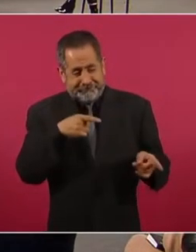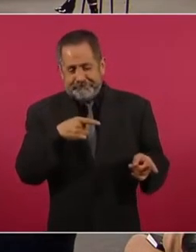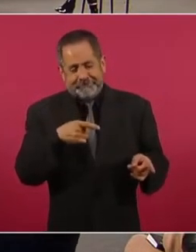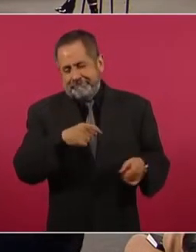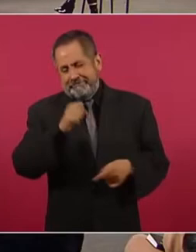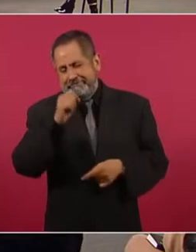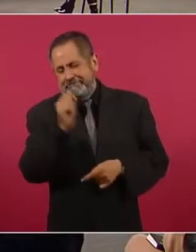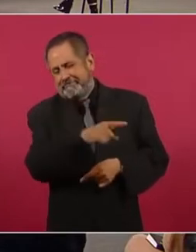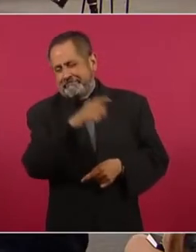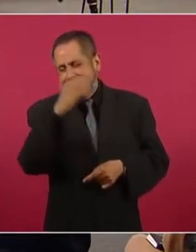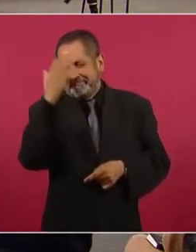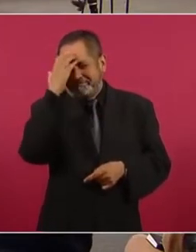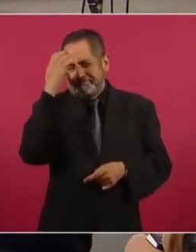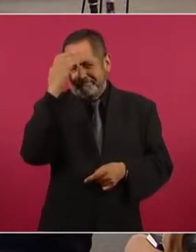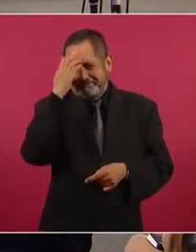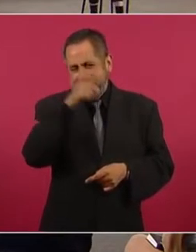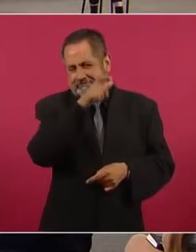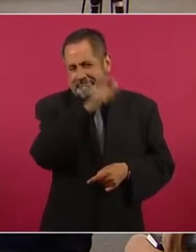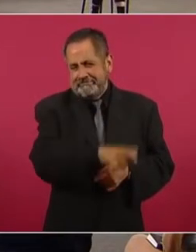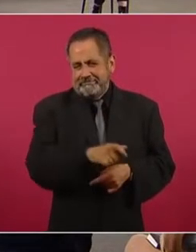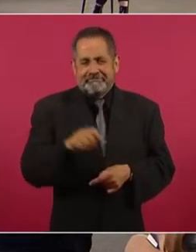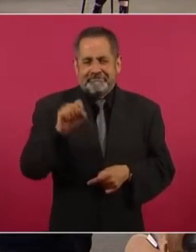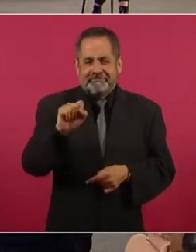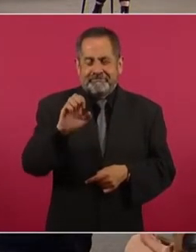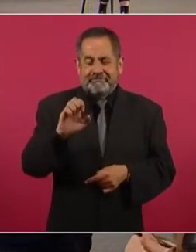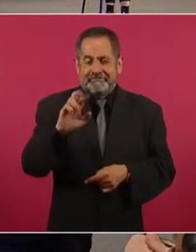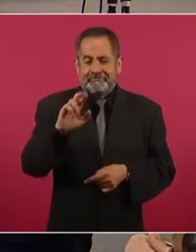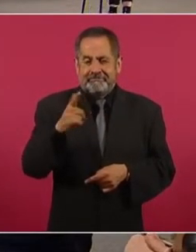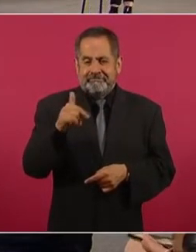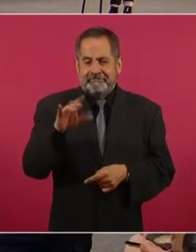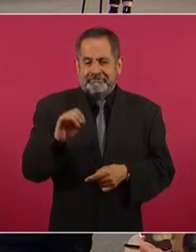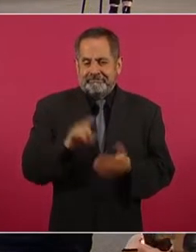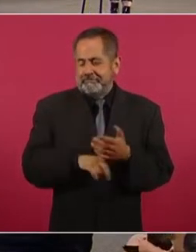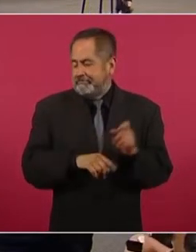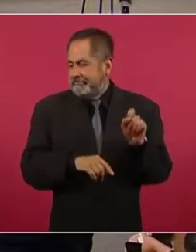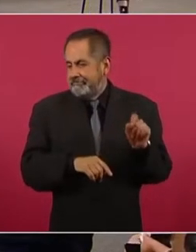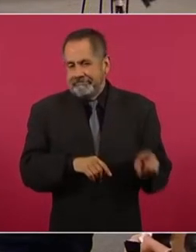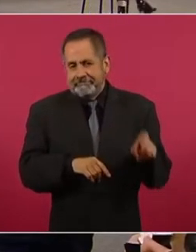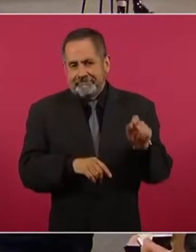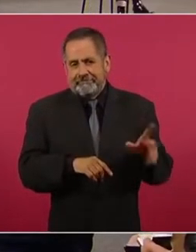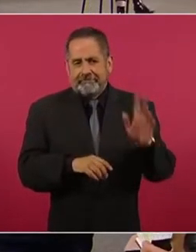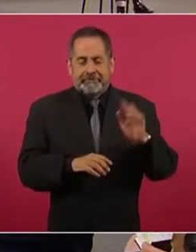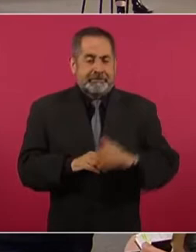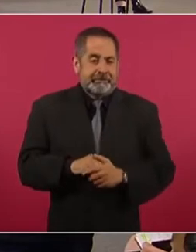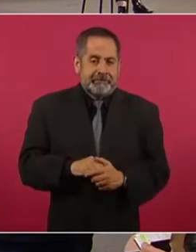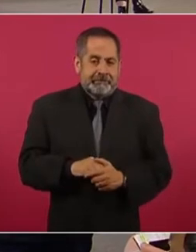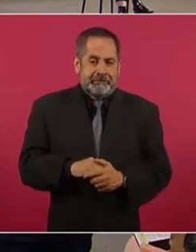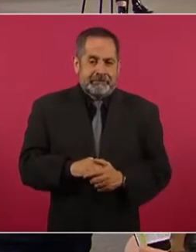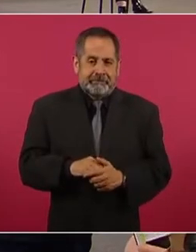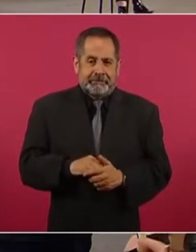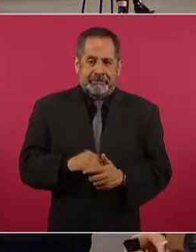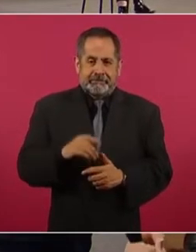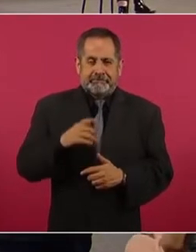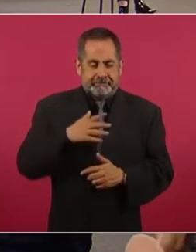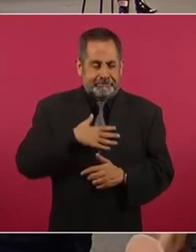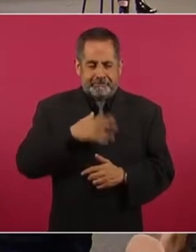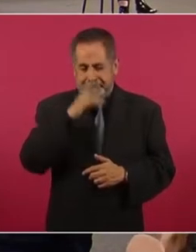por respeto a él. No voy a decir, además,